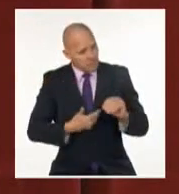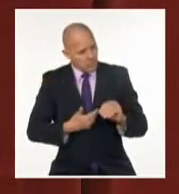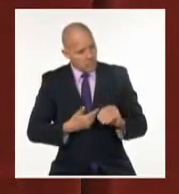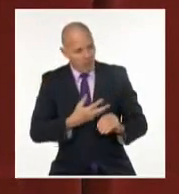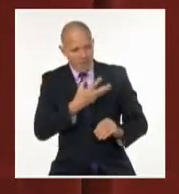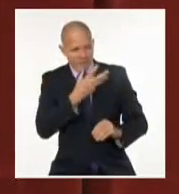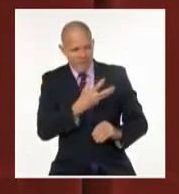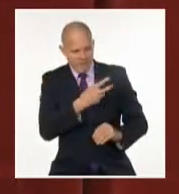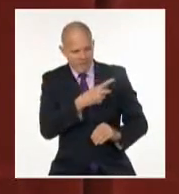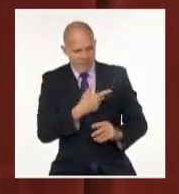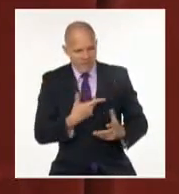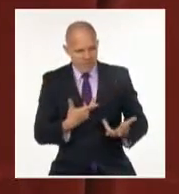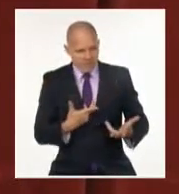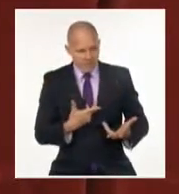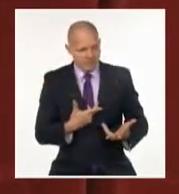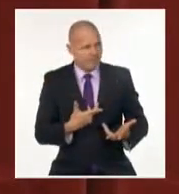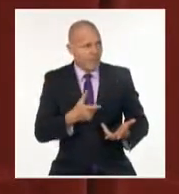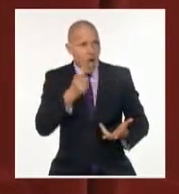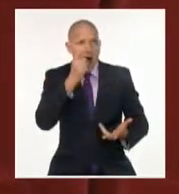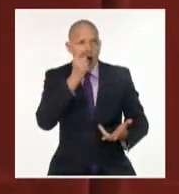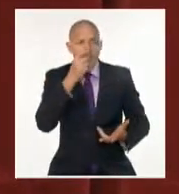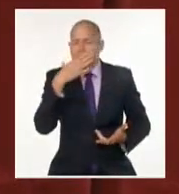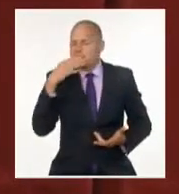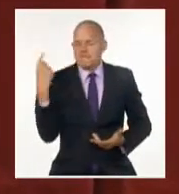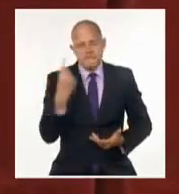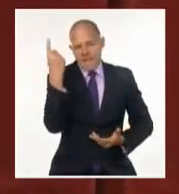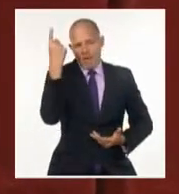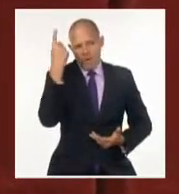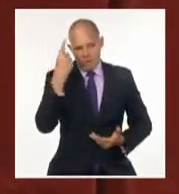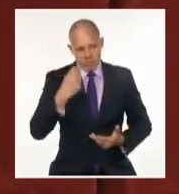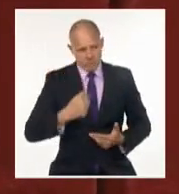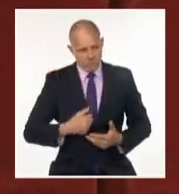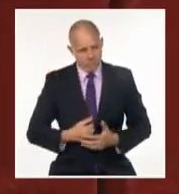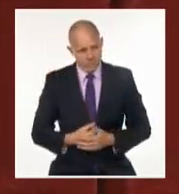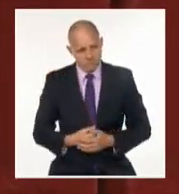es el hombre más grande del mundo.